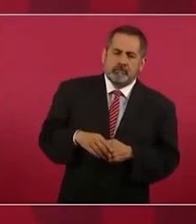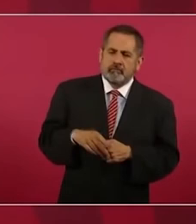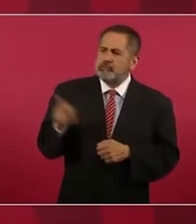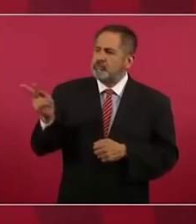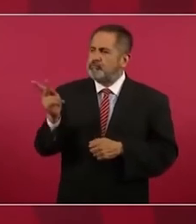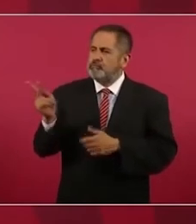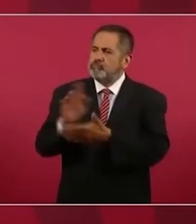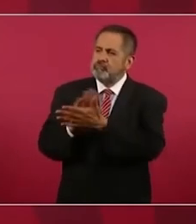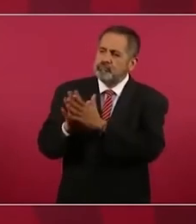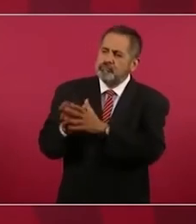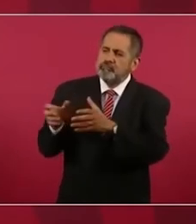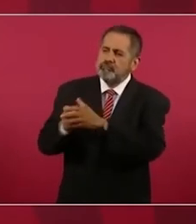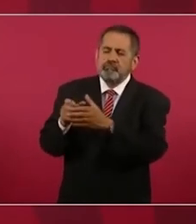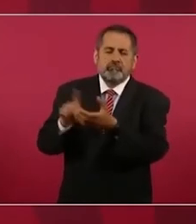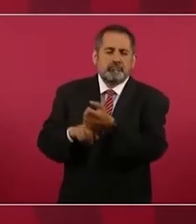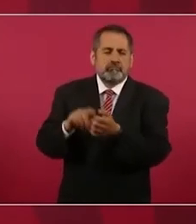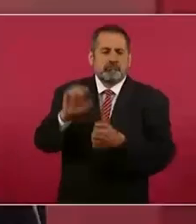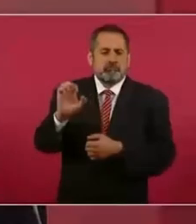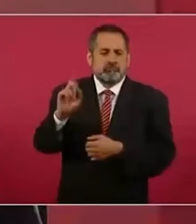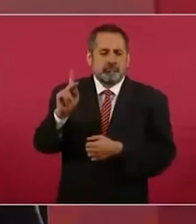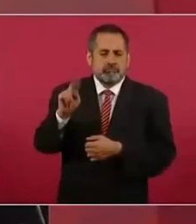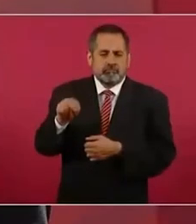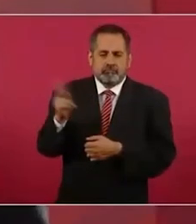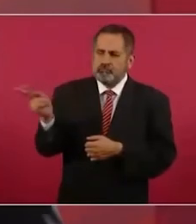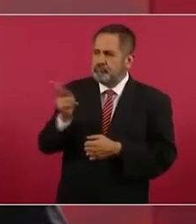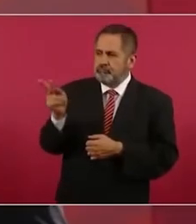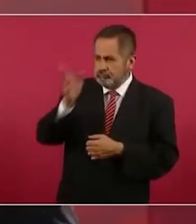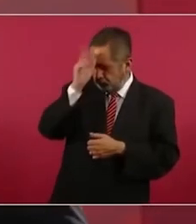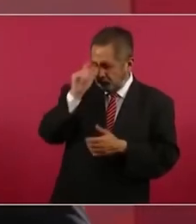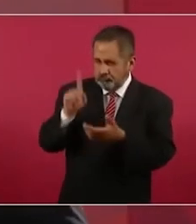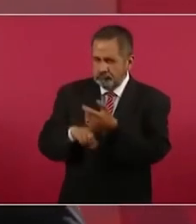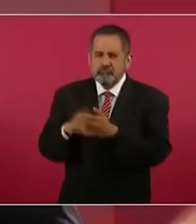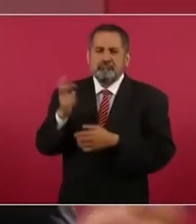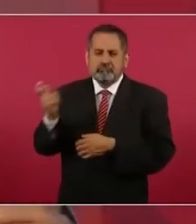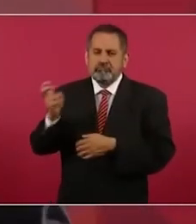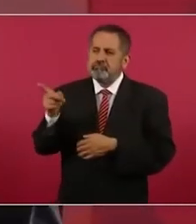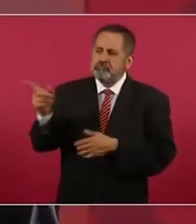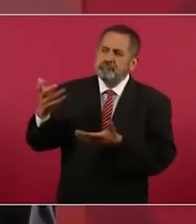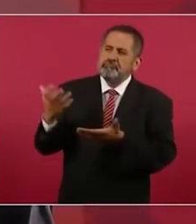acuerdo con Peña Nieto que por eso gané